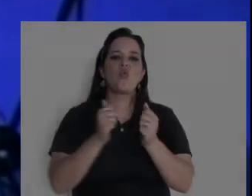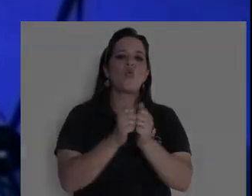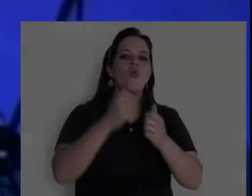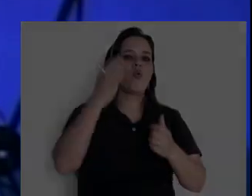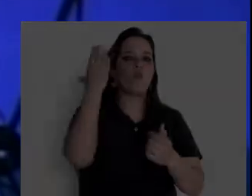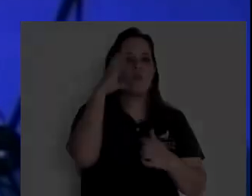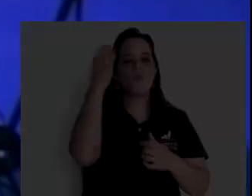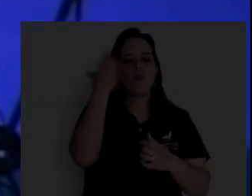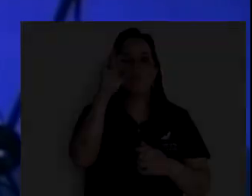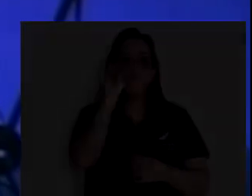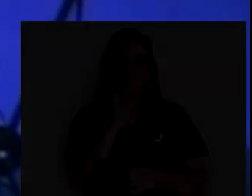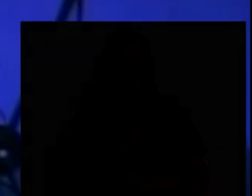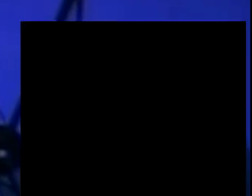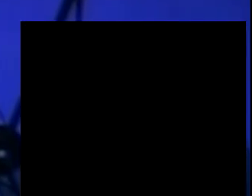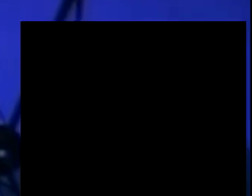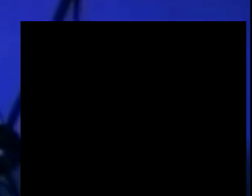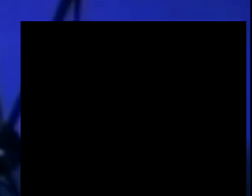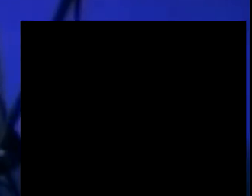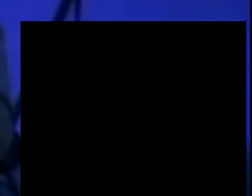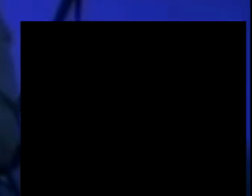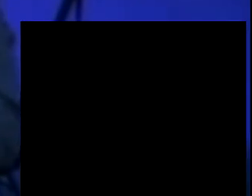y más de uno, decía cosas,